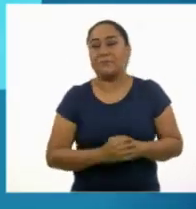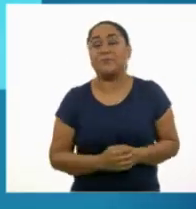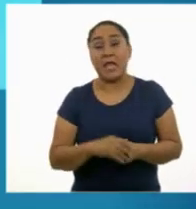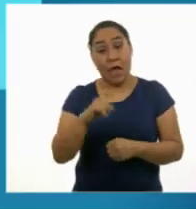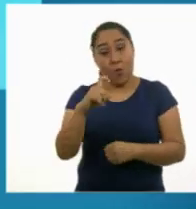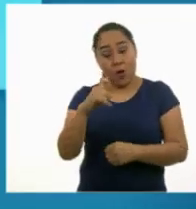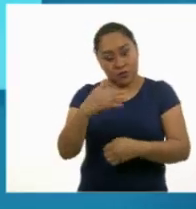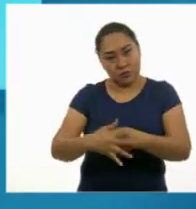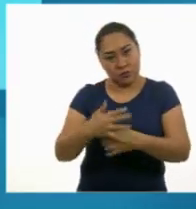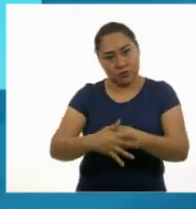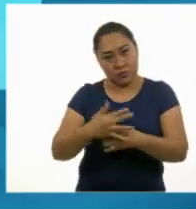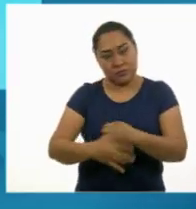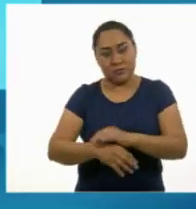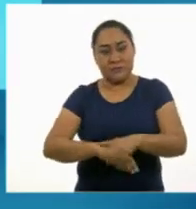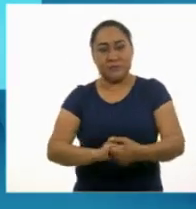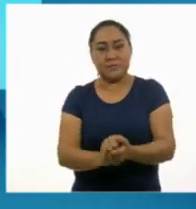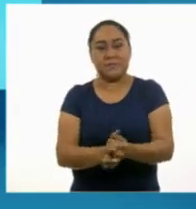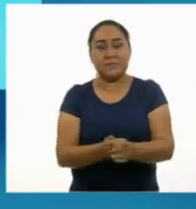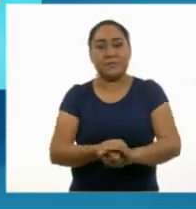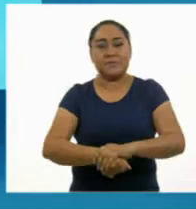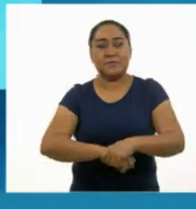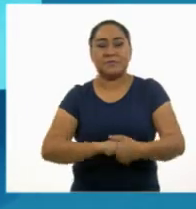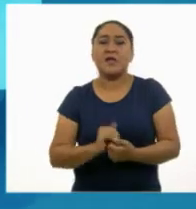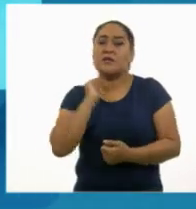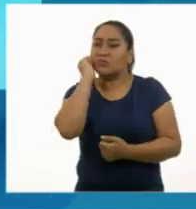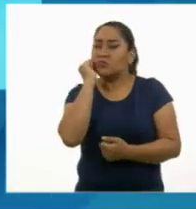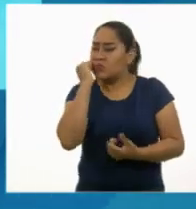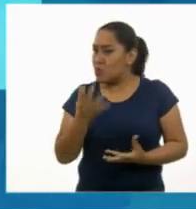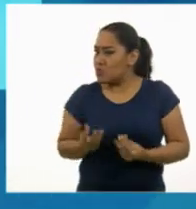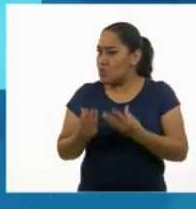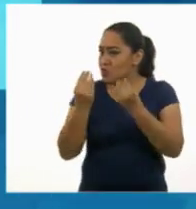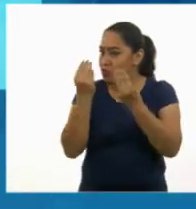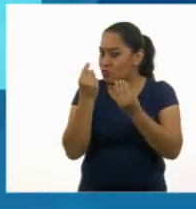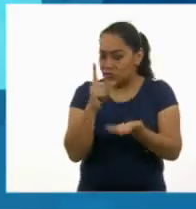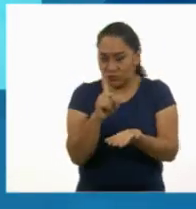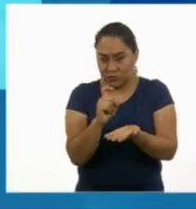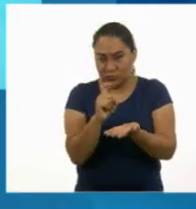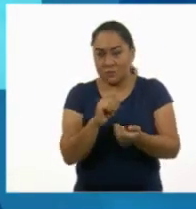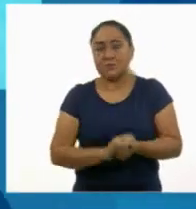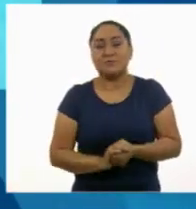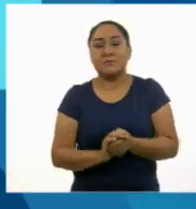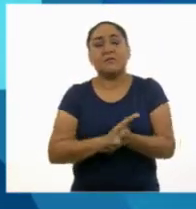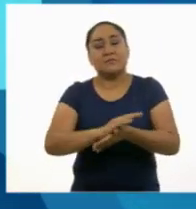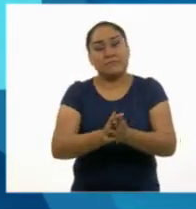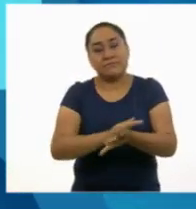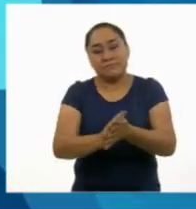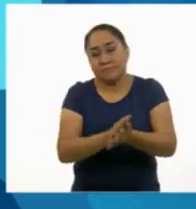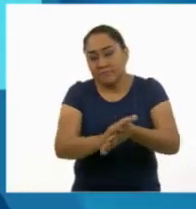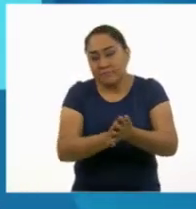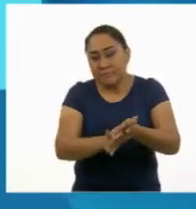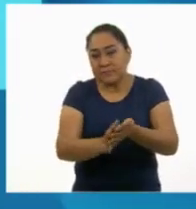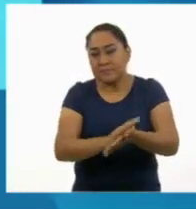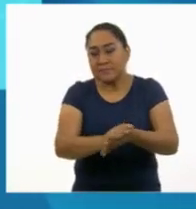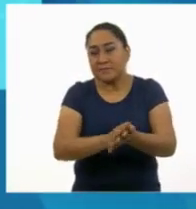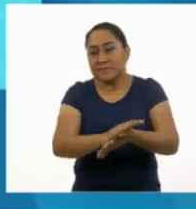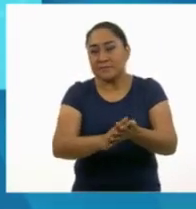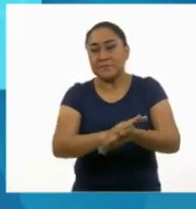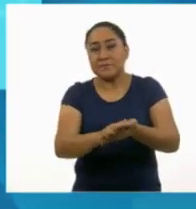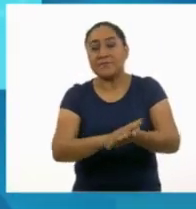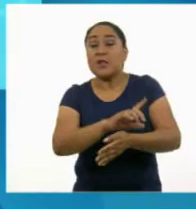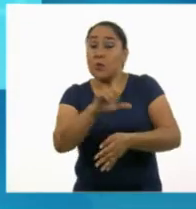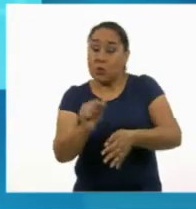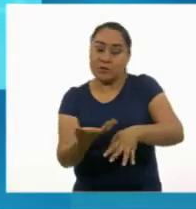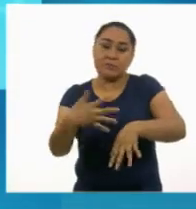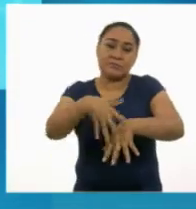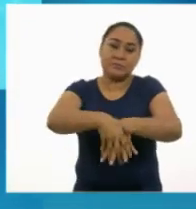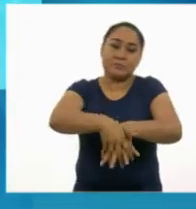manos. Usa suficiente jabón. Frota tus palmas una con la otra. Ahora, frota la